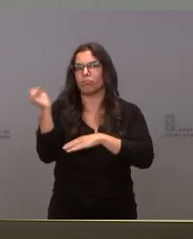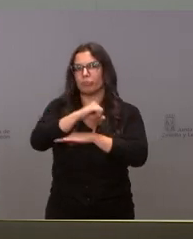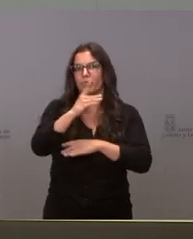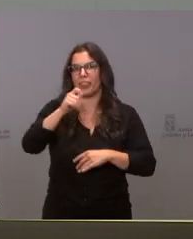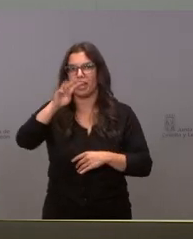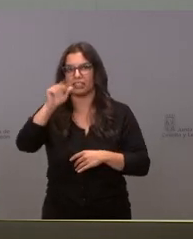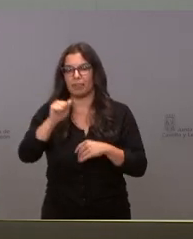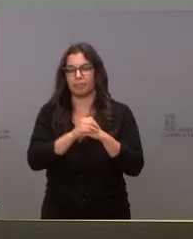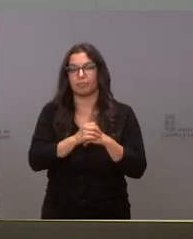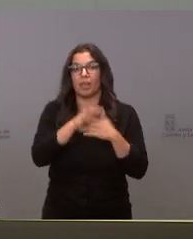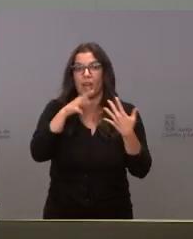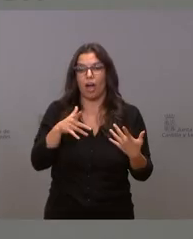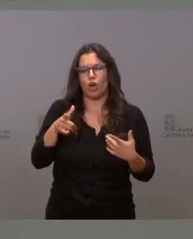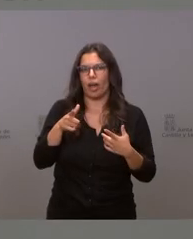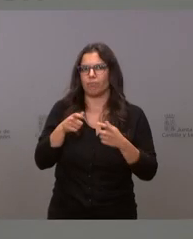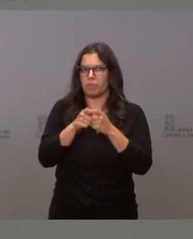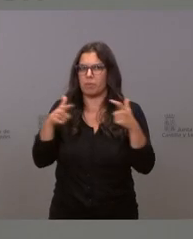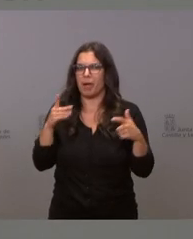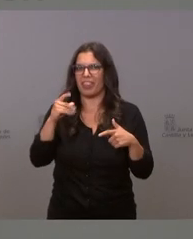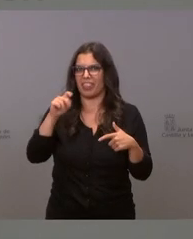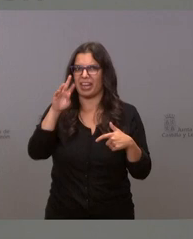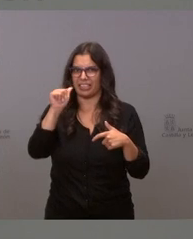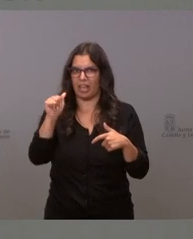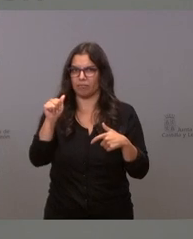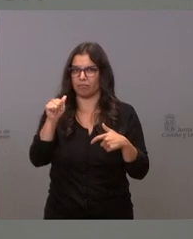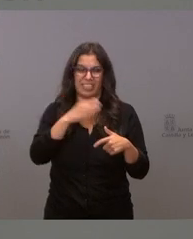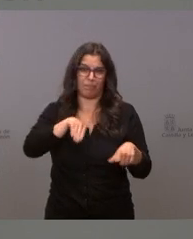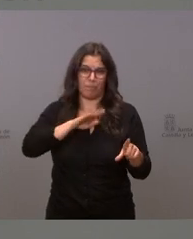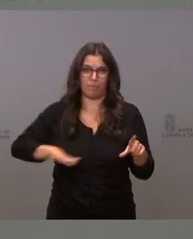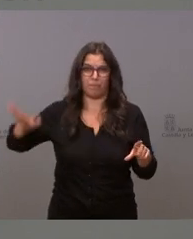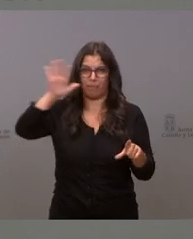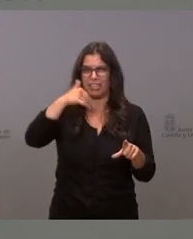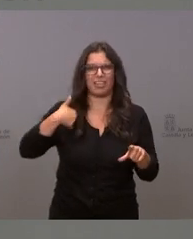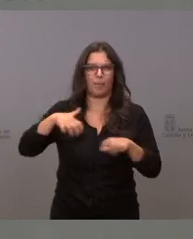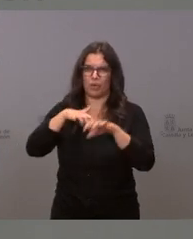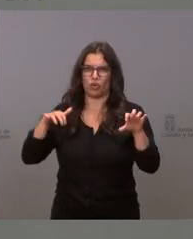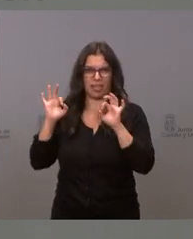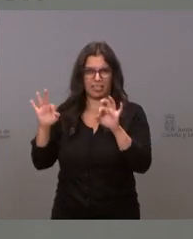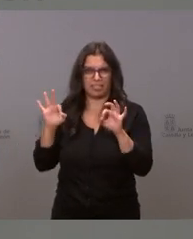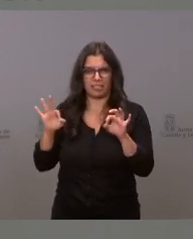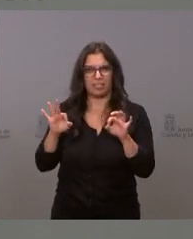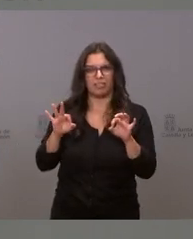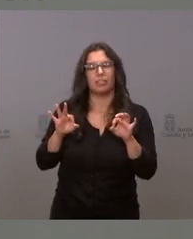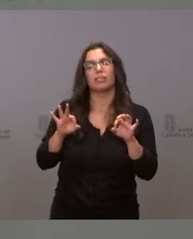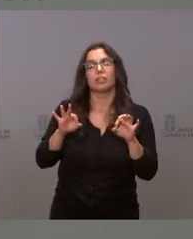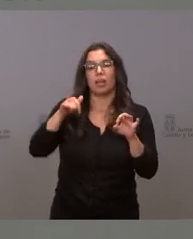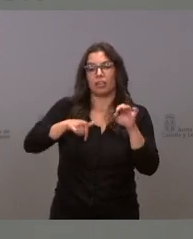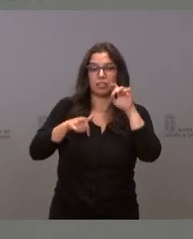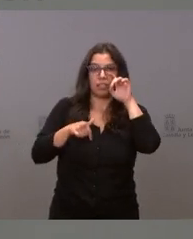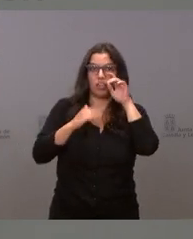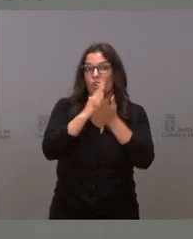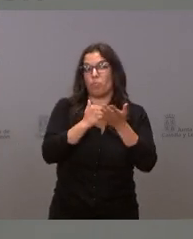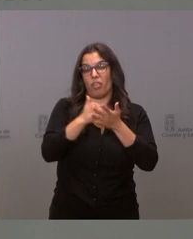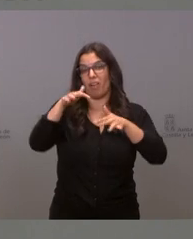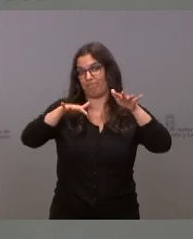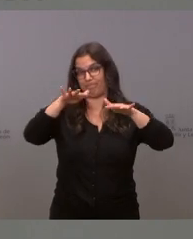delta en este momento hay un avance muy importante de la variante delta en todo el país ya es mayoritaria y yo creo que nuestra comunidad no sé si estamos